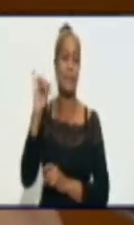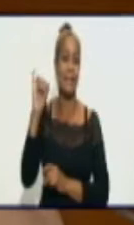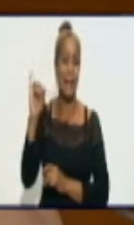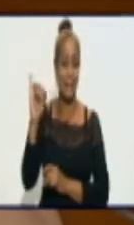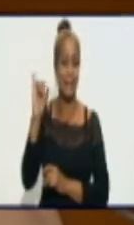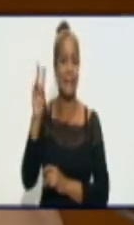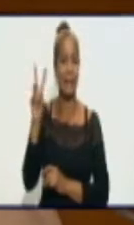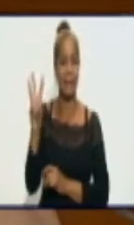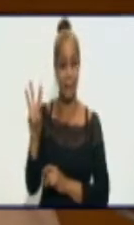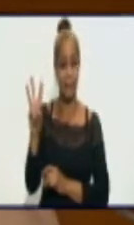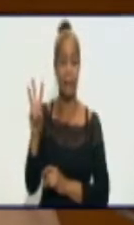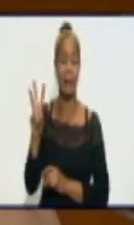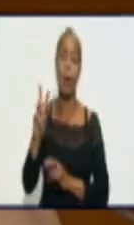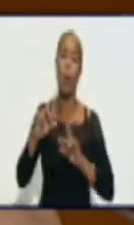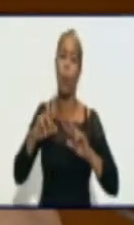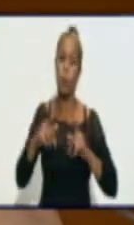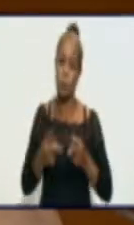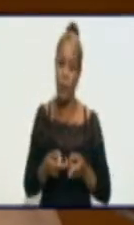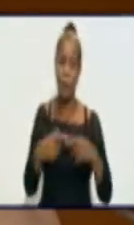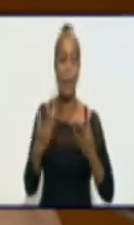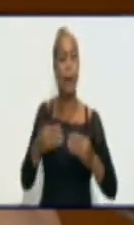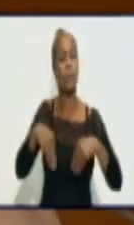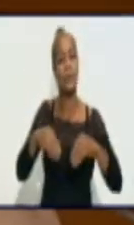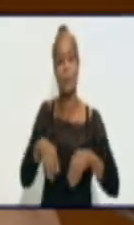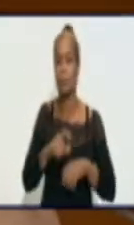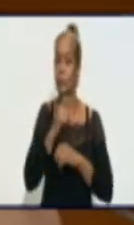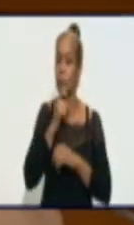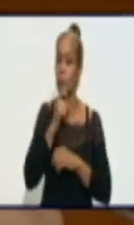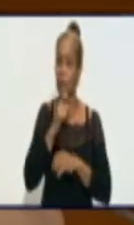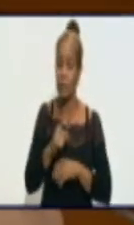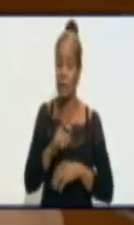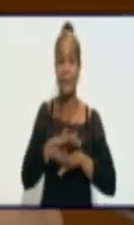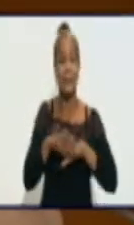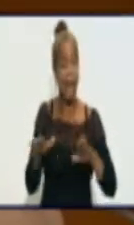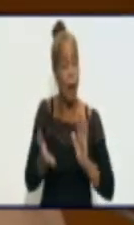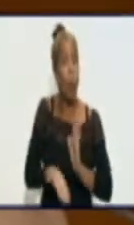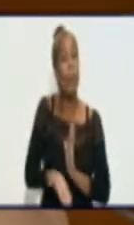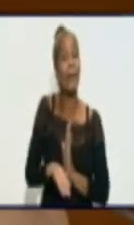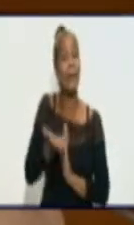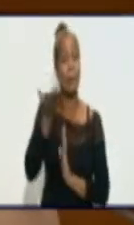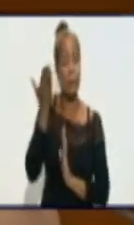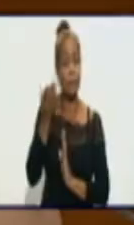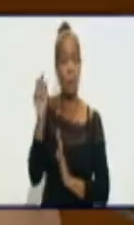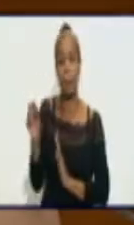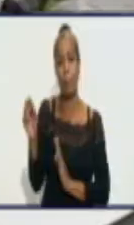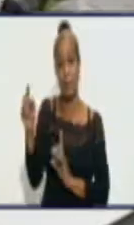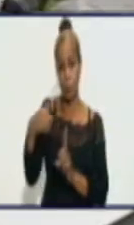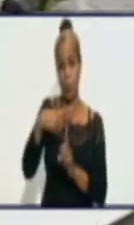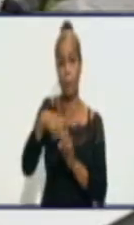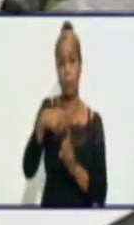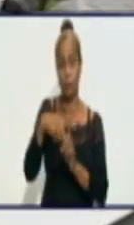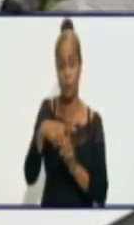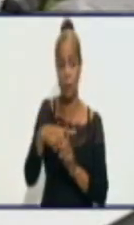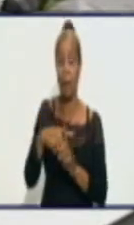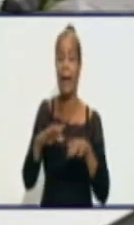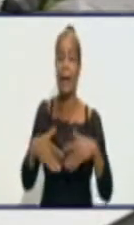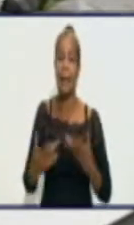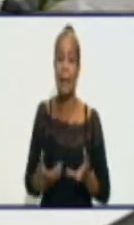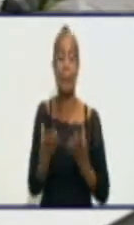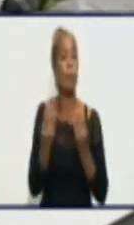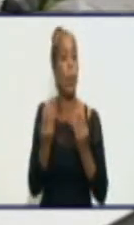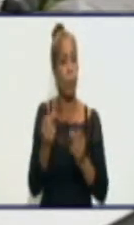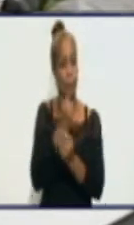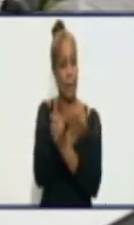de nuevo hacia una situación bastante compleja. Estamos ya con un incremento de los casos, que es muy peligroso para la provincia. Muy